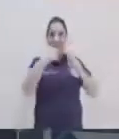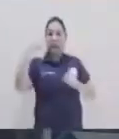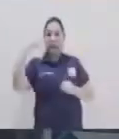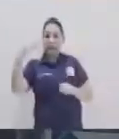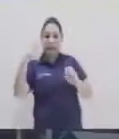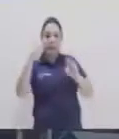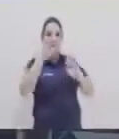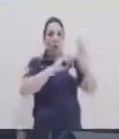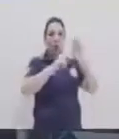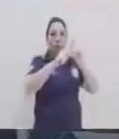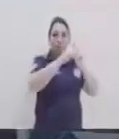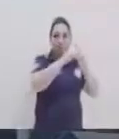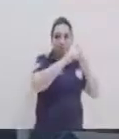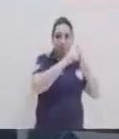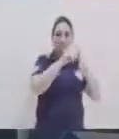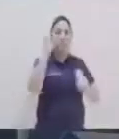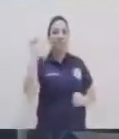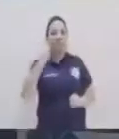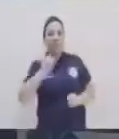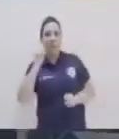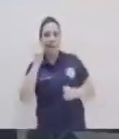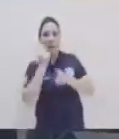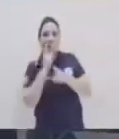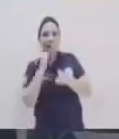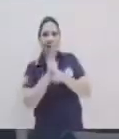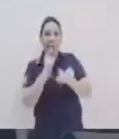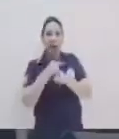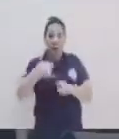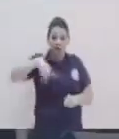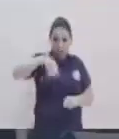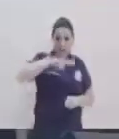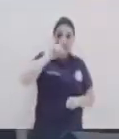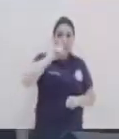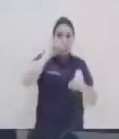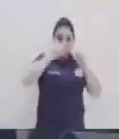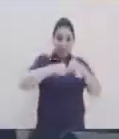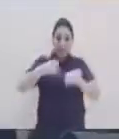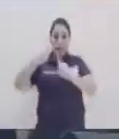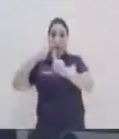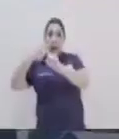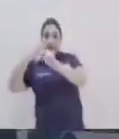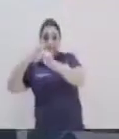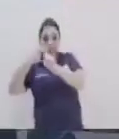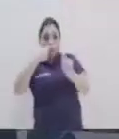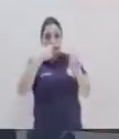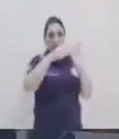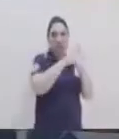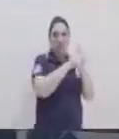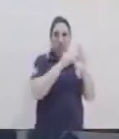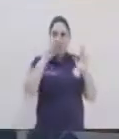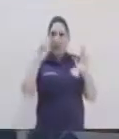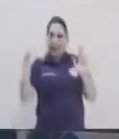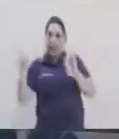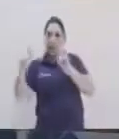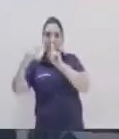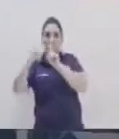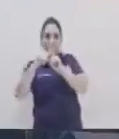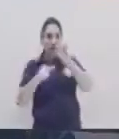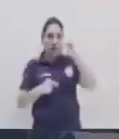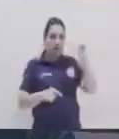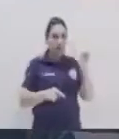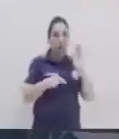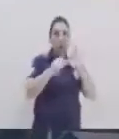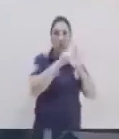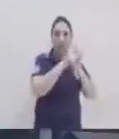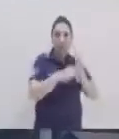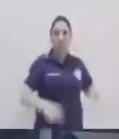Negativo y positivo. Correcto, así es, porque sabemos que nosotros tenemos nuestro plano cartesiano y todo lo que va hacia la derecha es positivo y